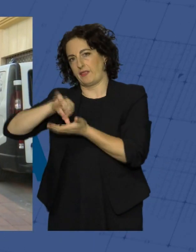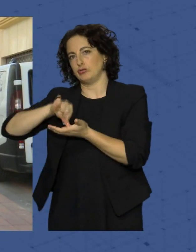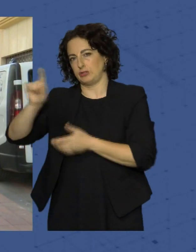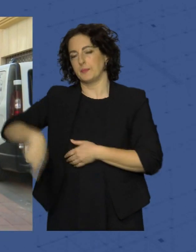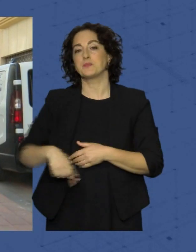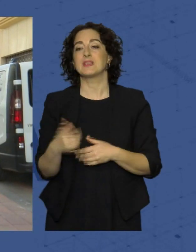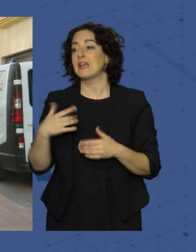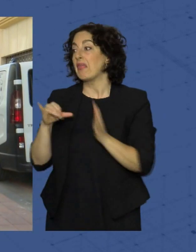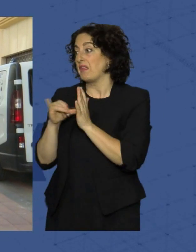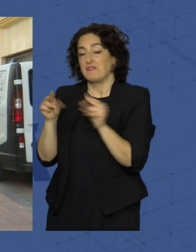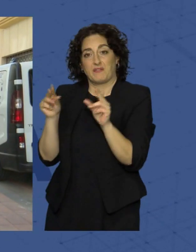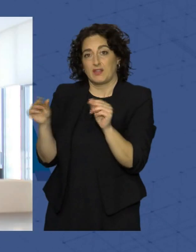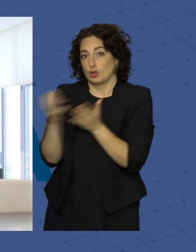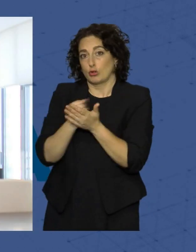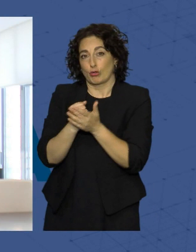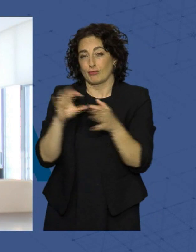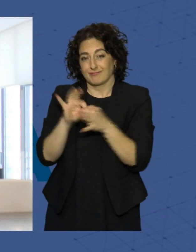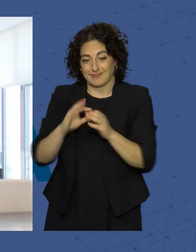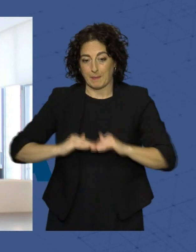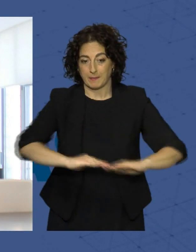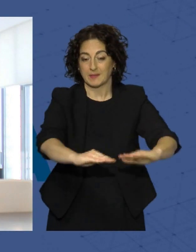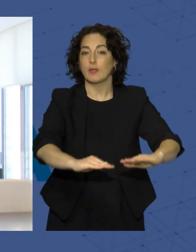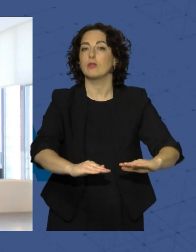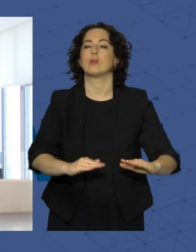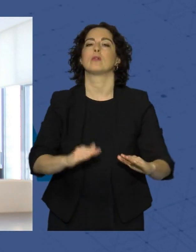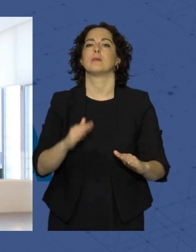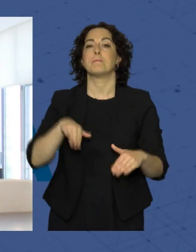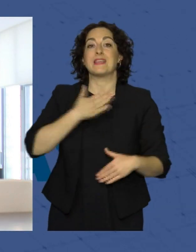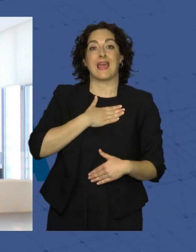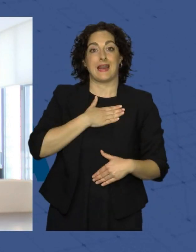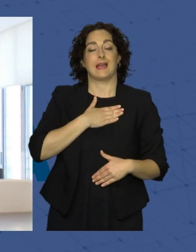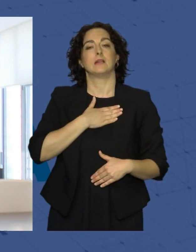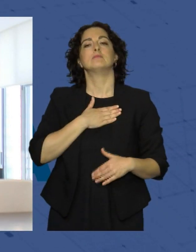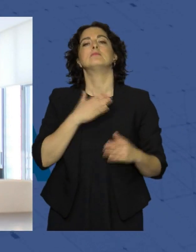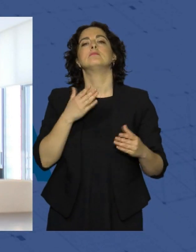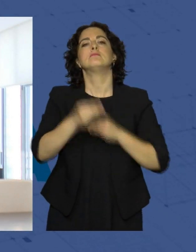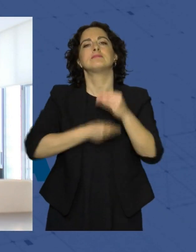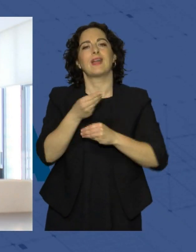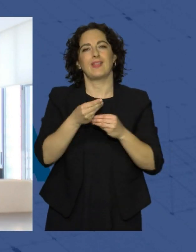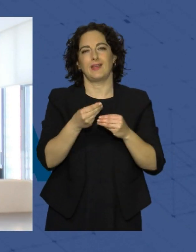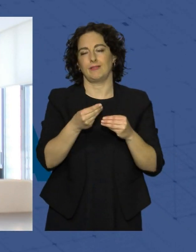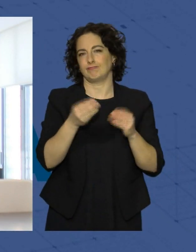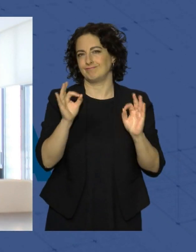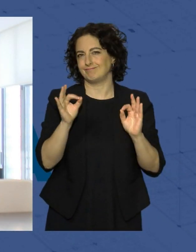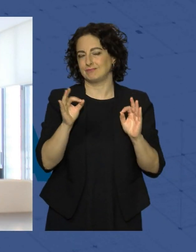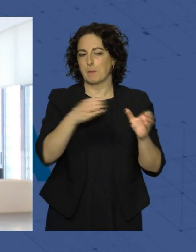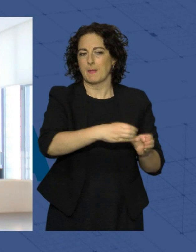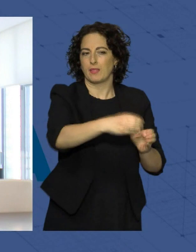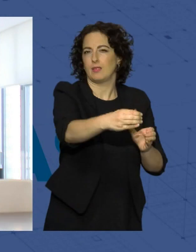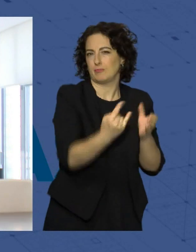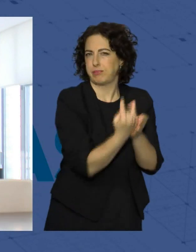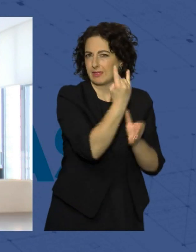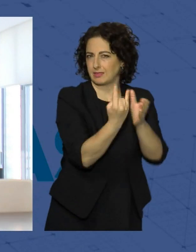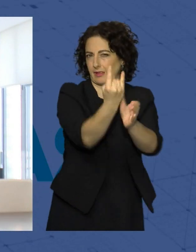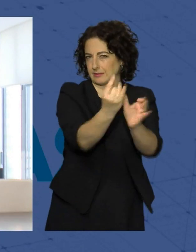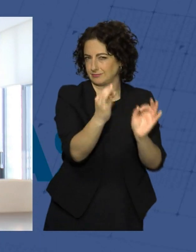acabado todo lo que tiene que ver con la pavimentación. En el día de mañana vamos a hacer el replanteo de unos maceteros que son los